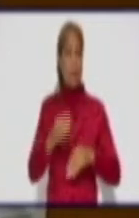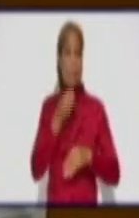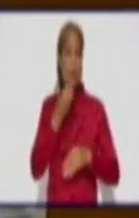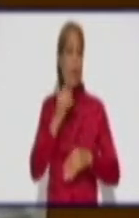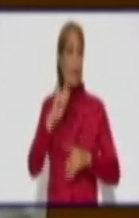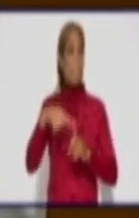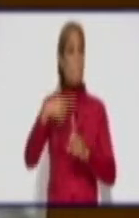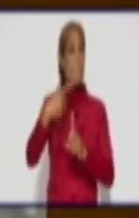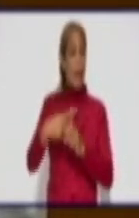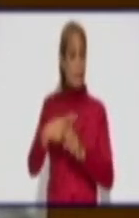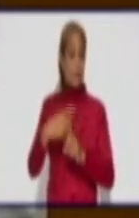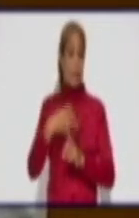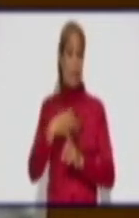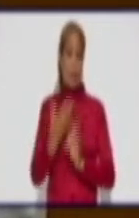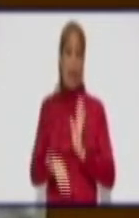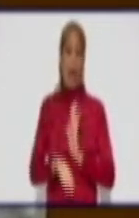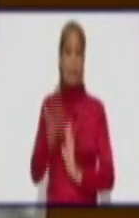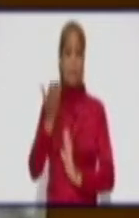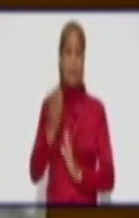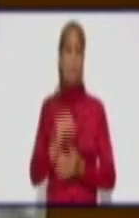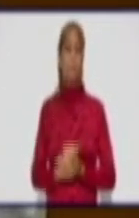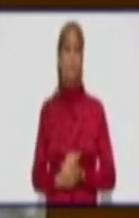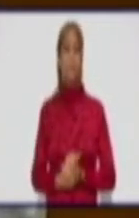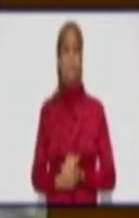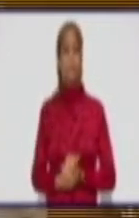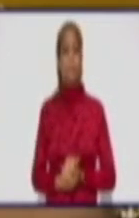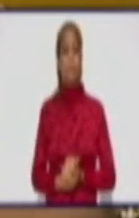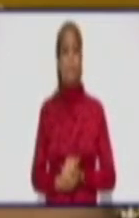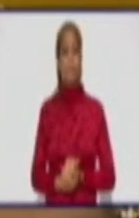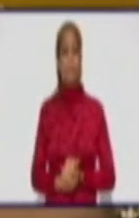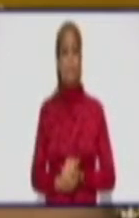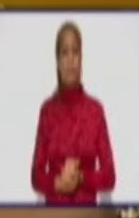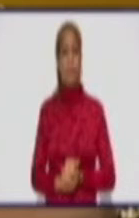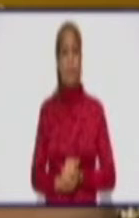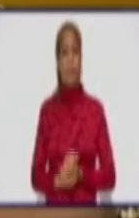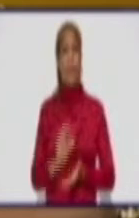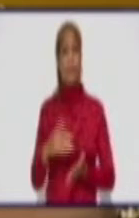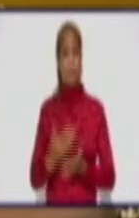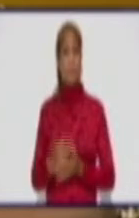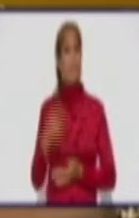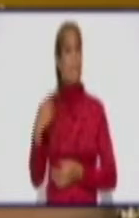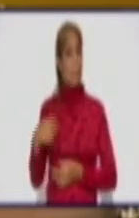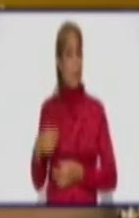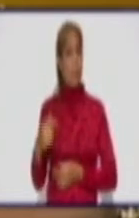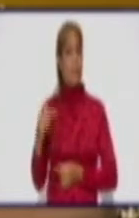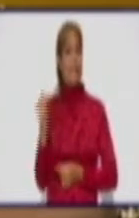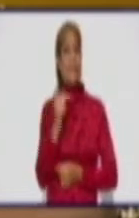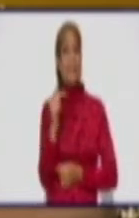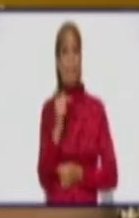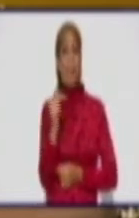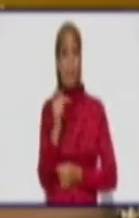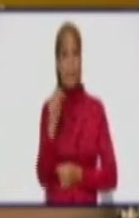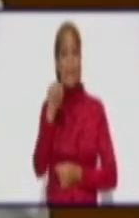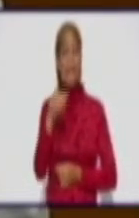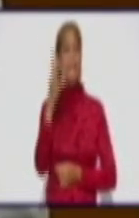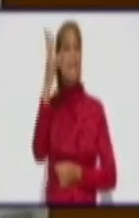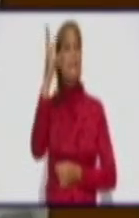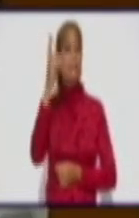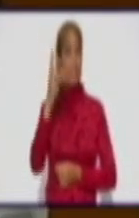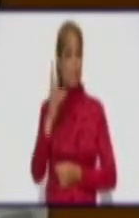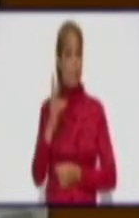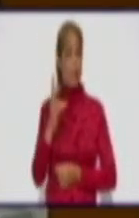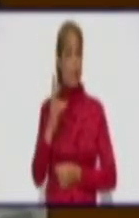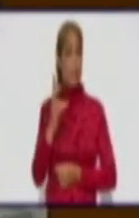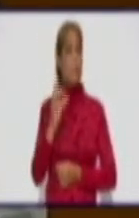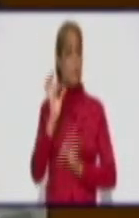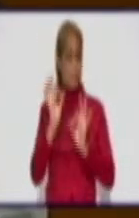disminuir esas cifras de casos de COVID. De disminuirla y alcanzar una meseta que siempre habrá casos, pero